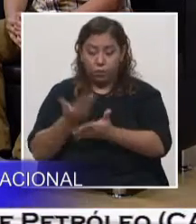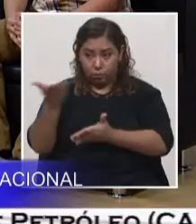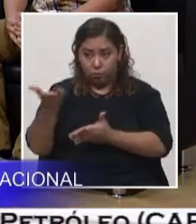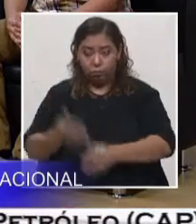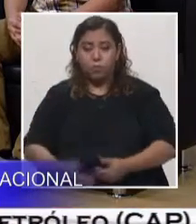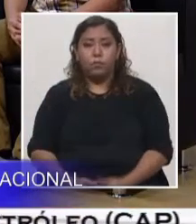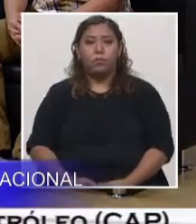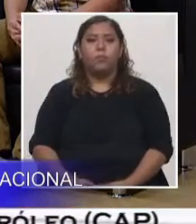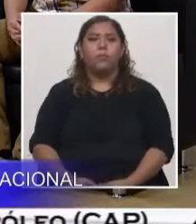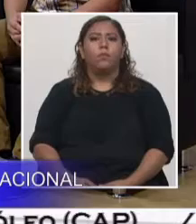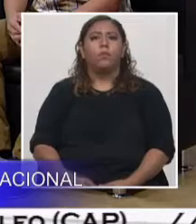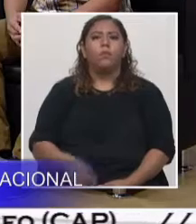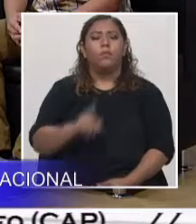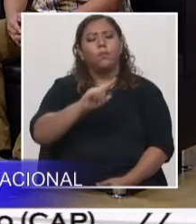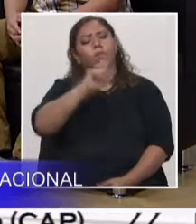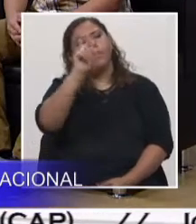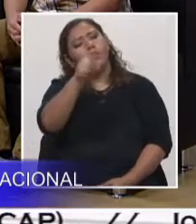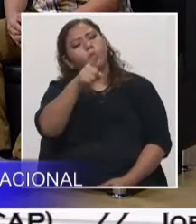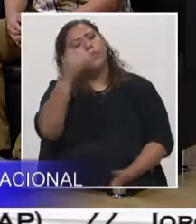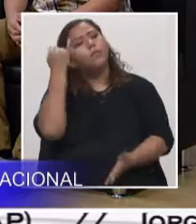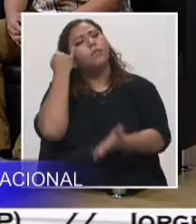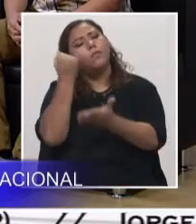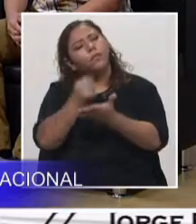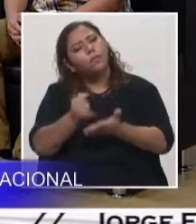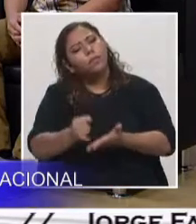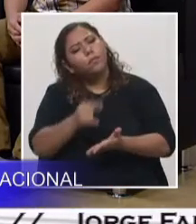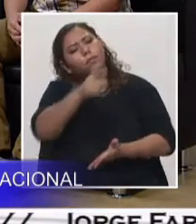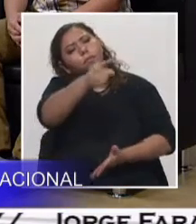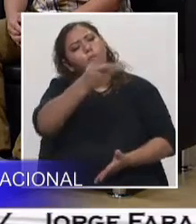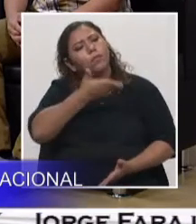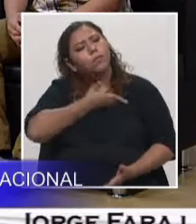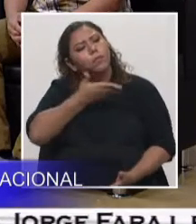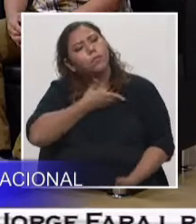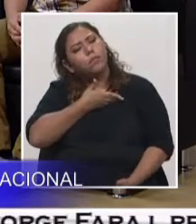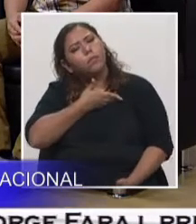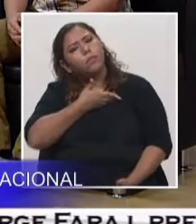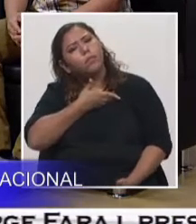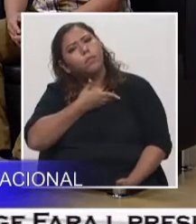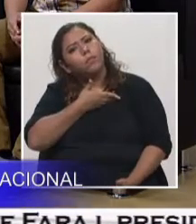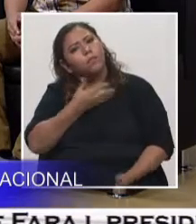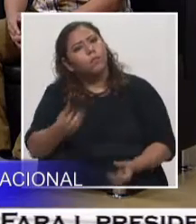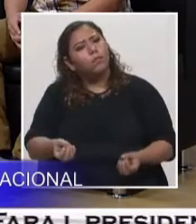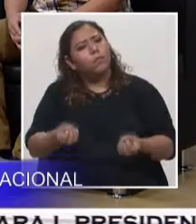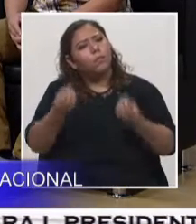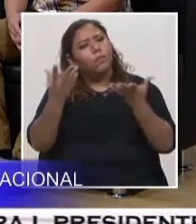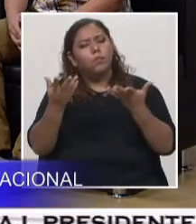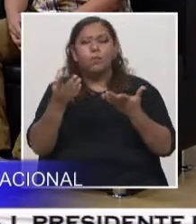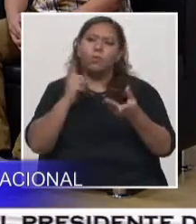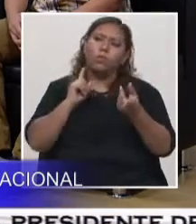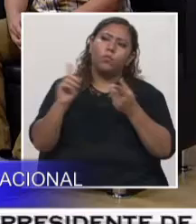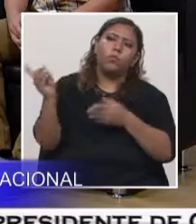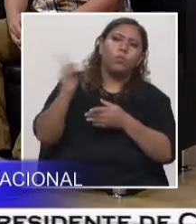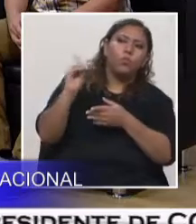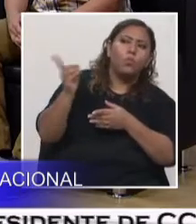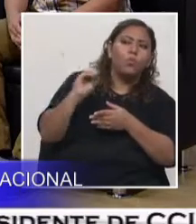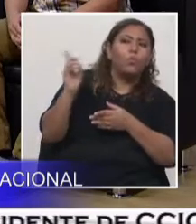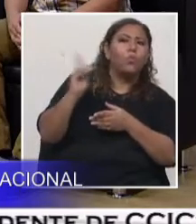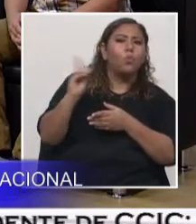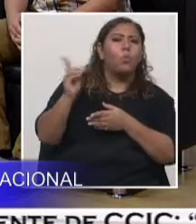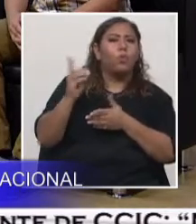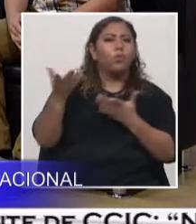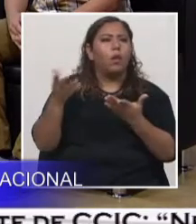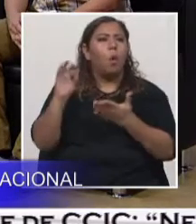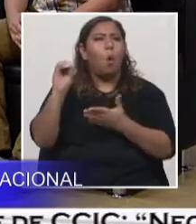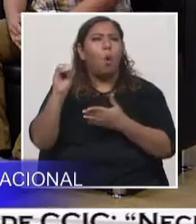Instituto Hondureño de Geología y Minería, aproximadamente ¿cuántos yacimientos o lugares o qué departamentos o qué zonas,